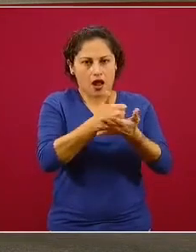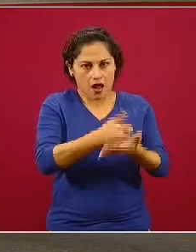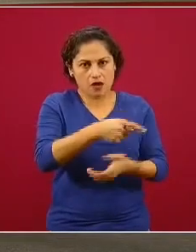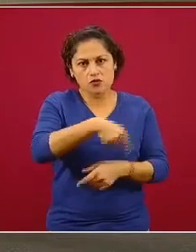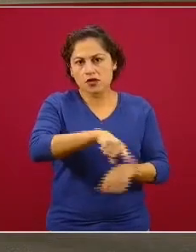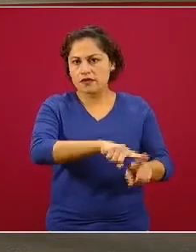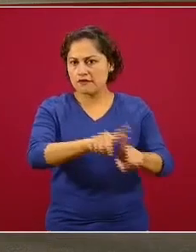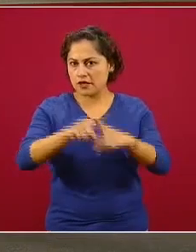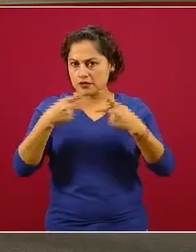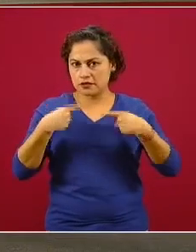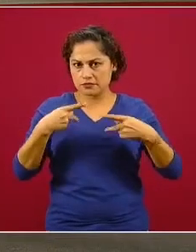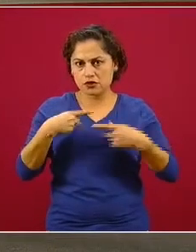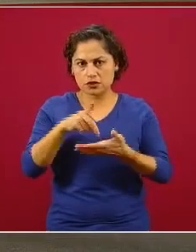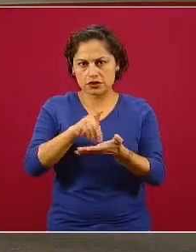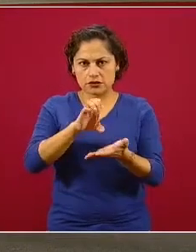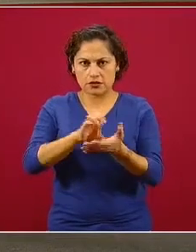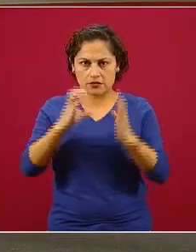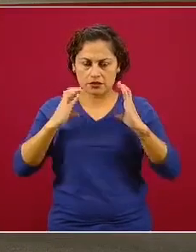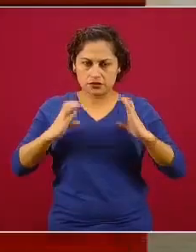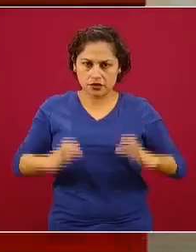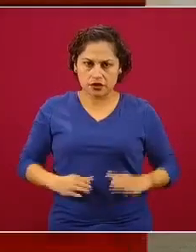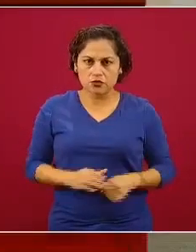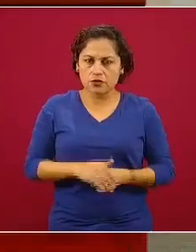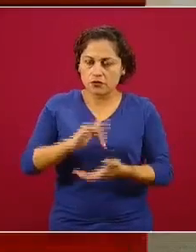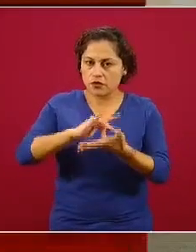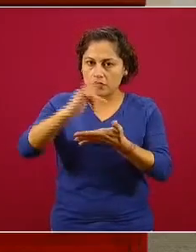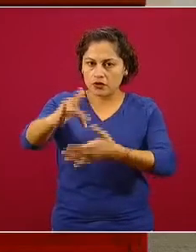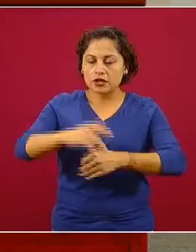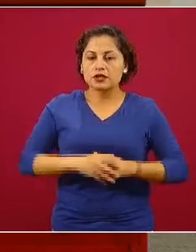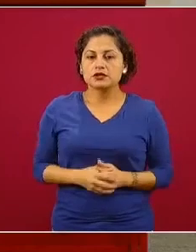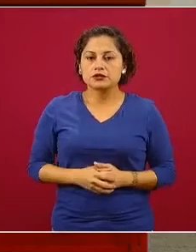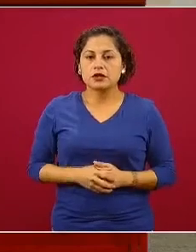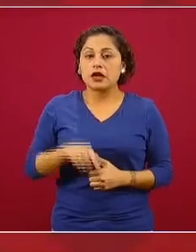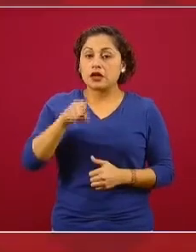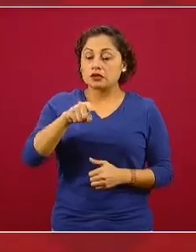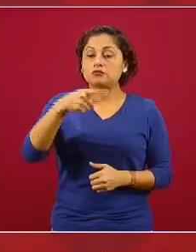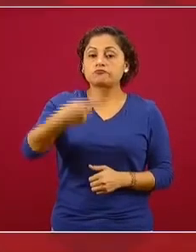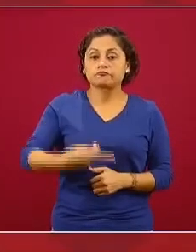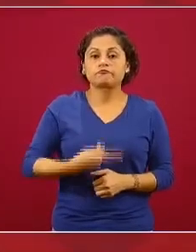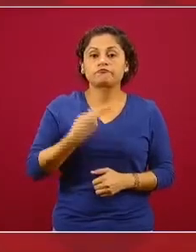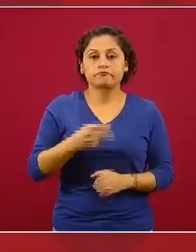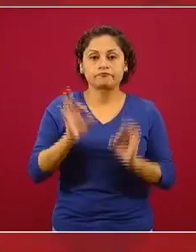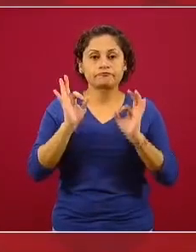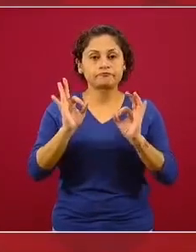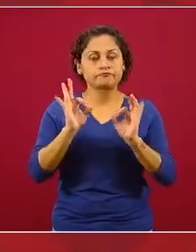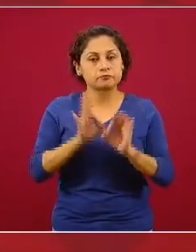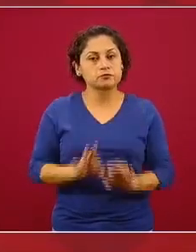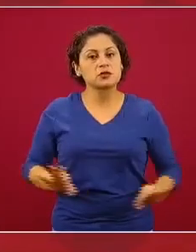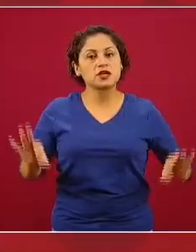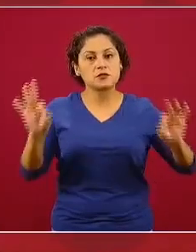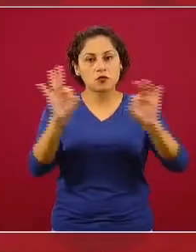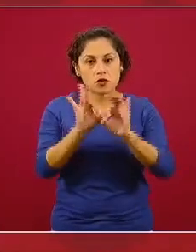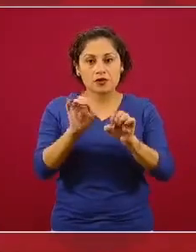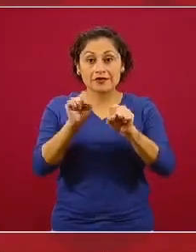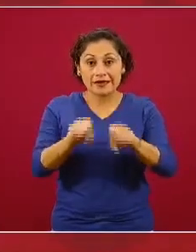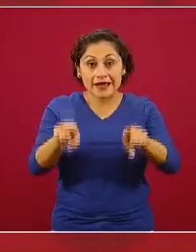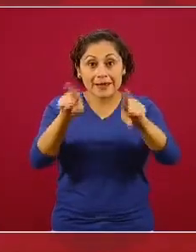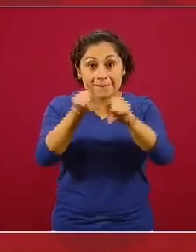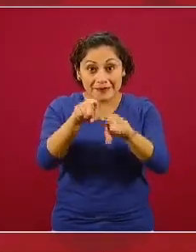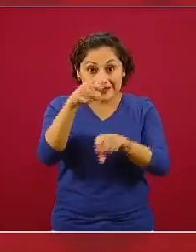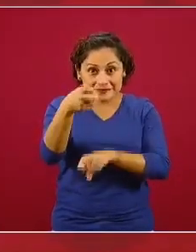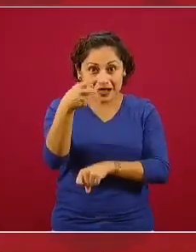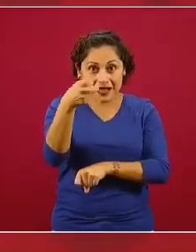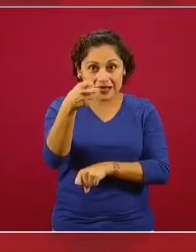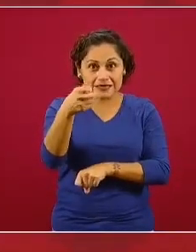gracias. Muchas gracias, Eunice. Esta es una pregunta también me parece muy importante. Esta misma pregunta la hizo una